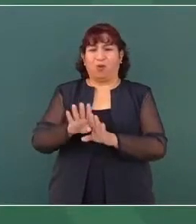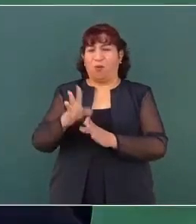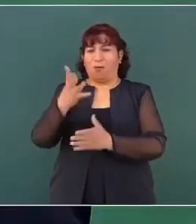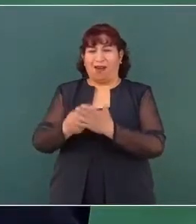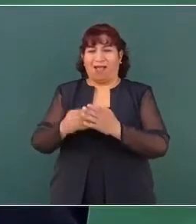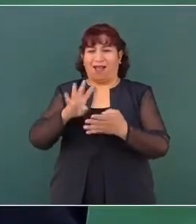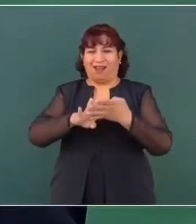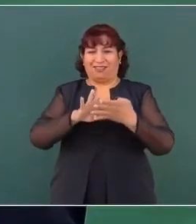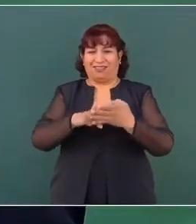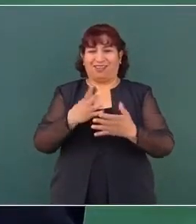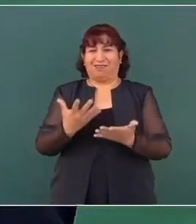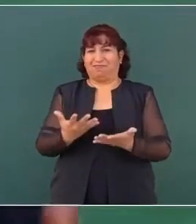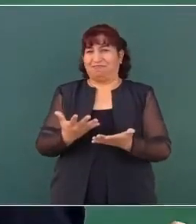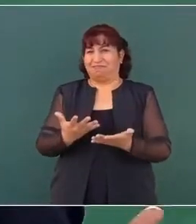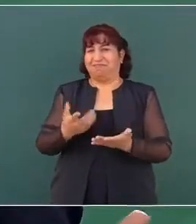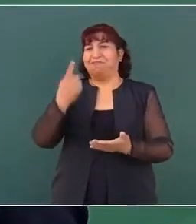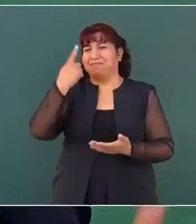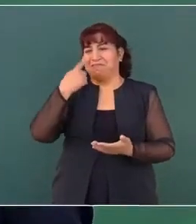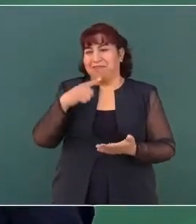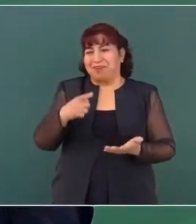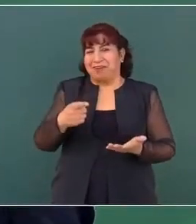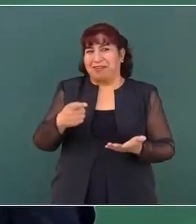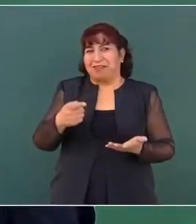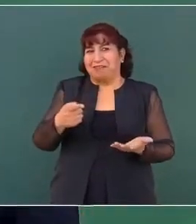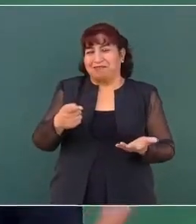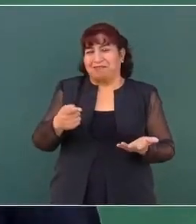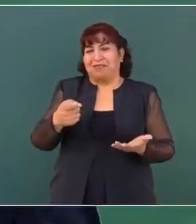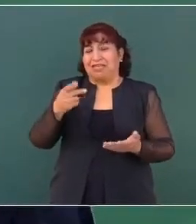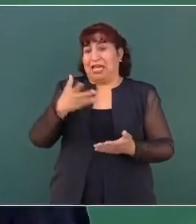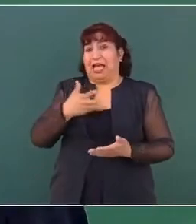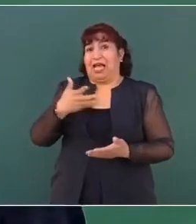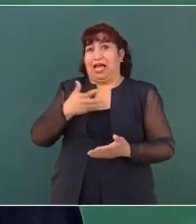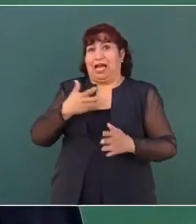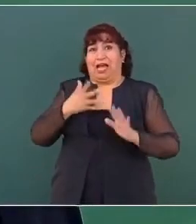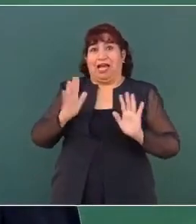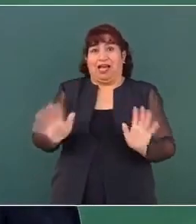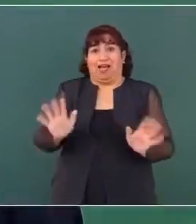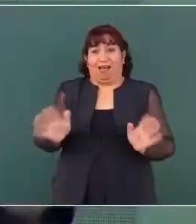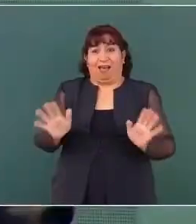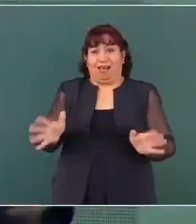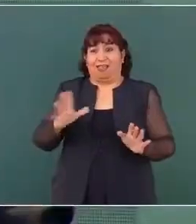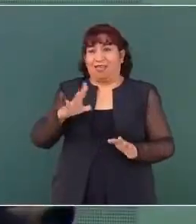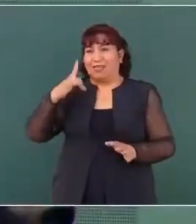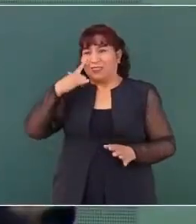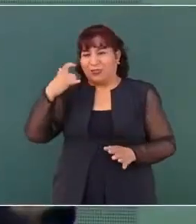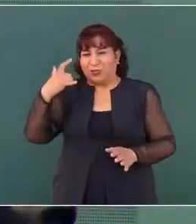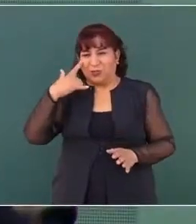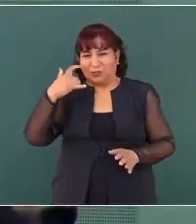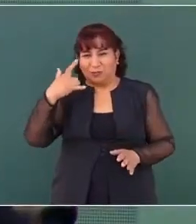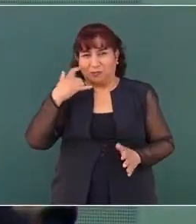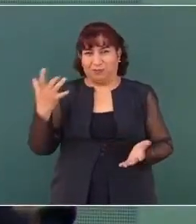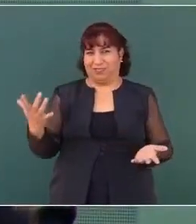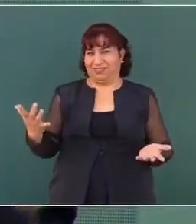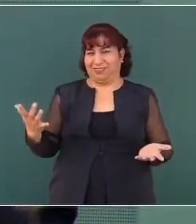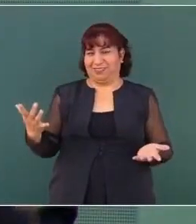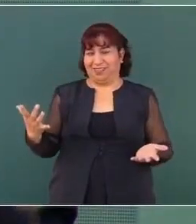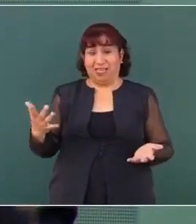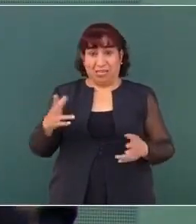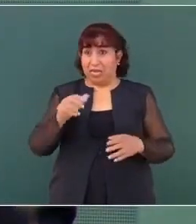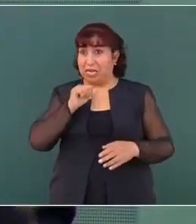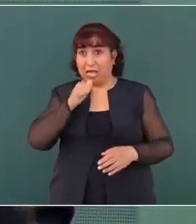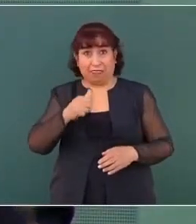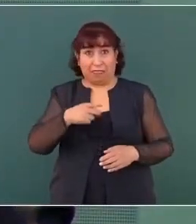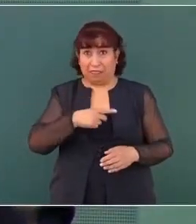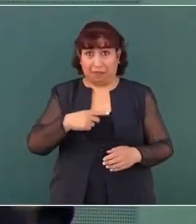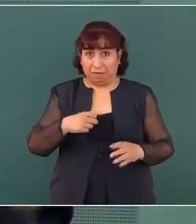es porque ya existe una sospecha y el que nada